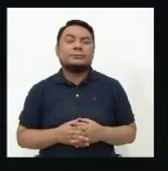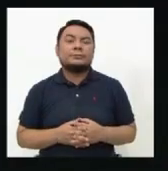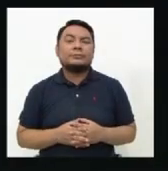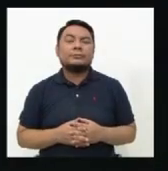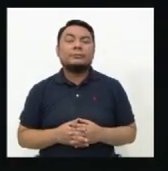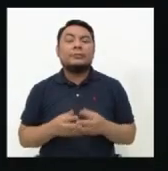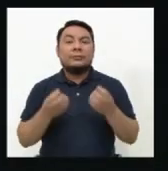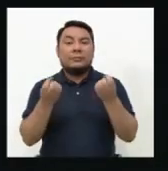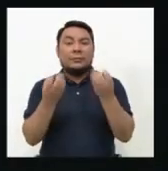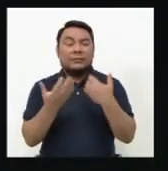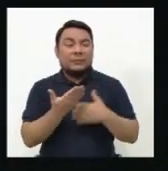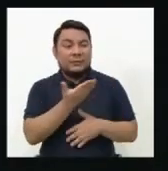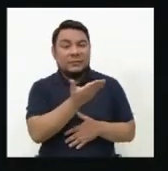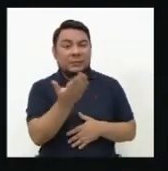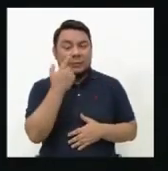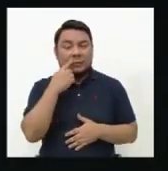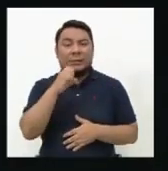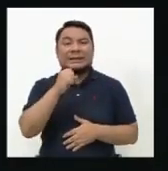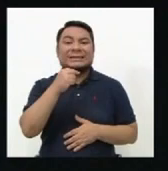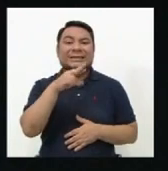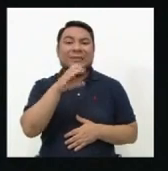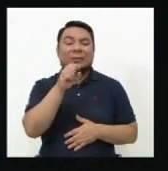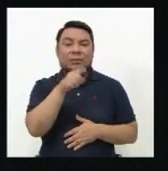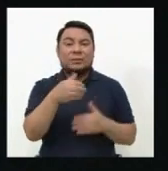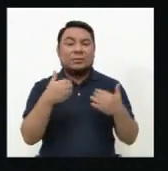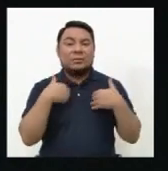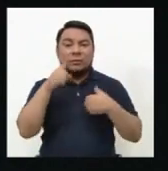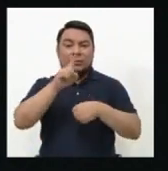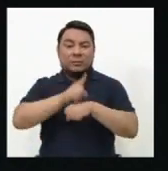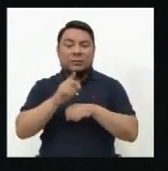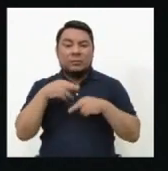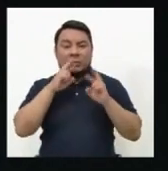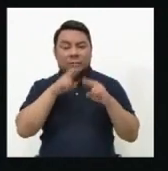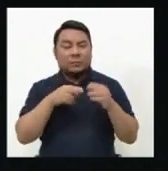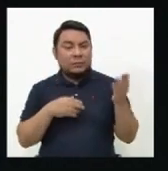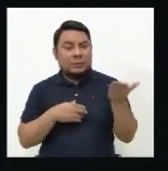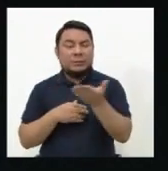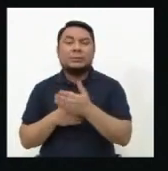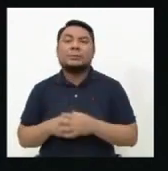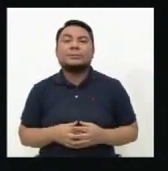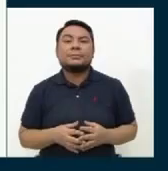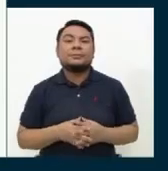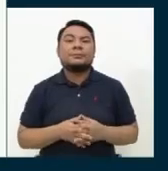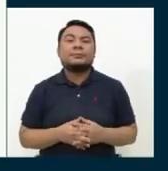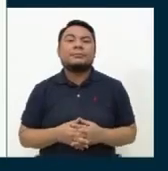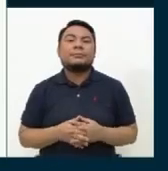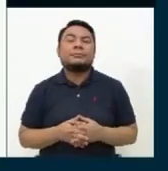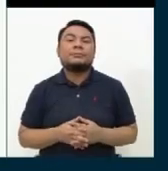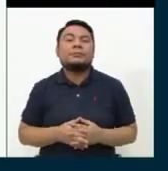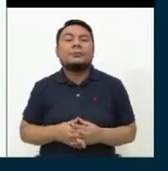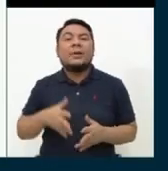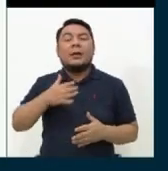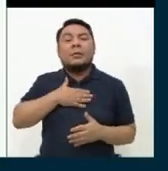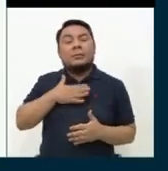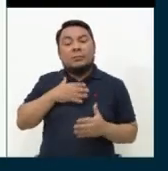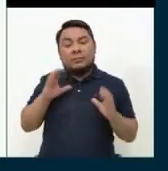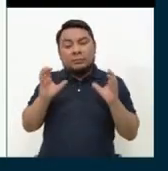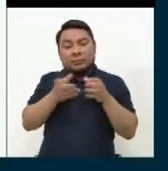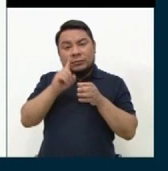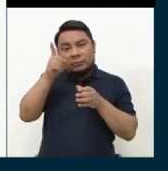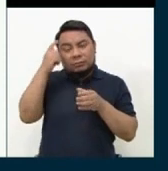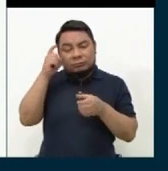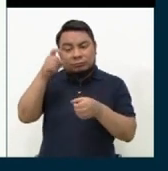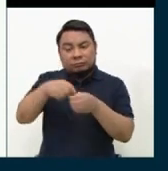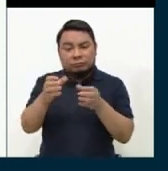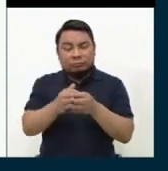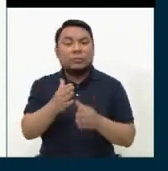Muy bien, candidato segundo Sergio Vázquez Coronado tiene un minuto para responder. Adelante. Mi partido y